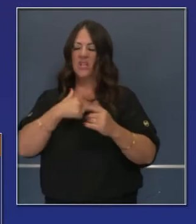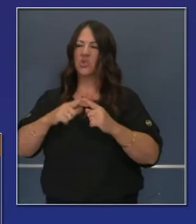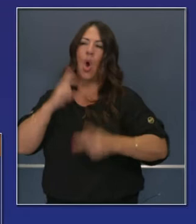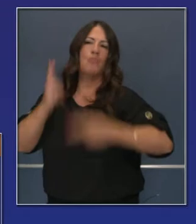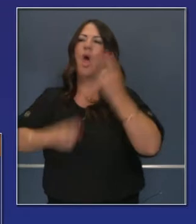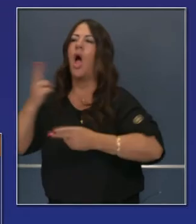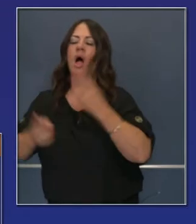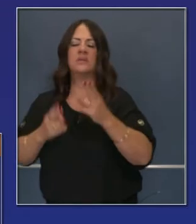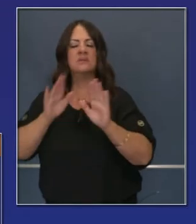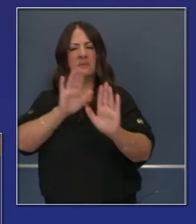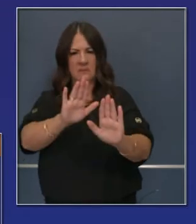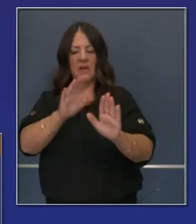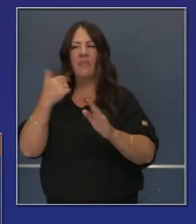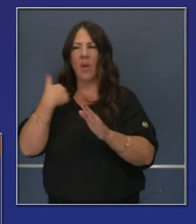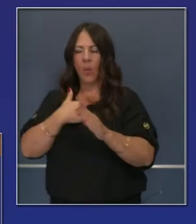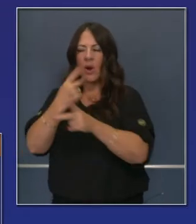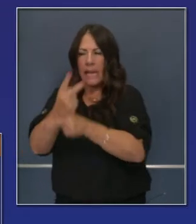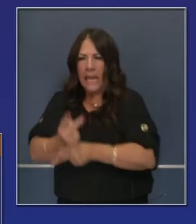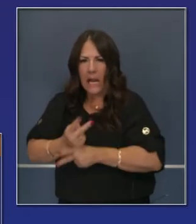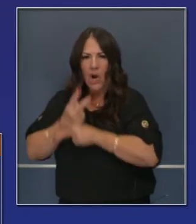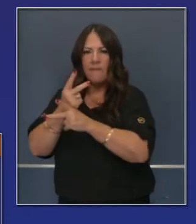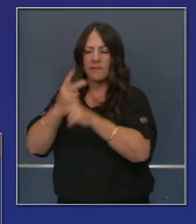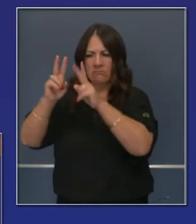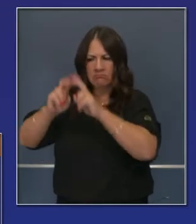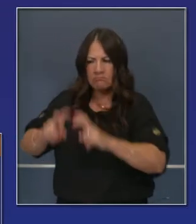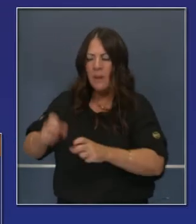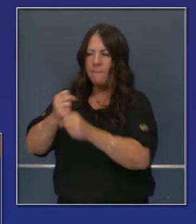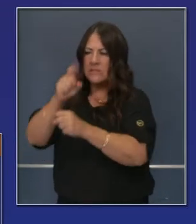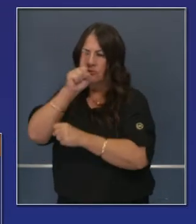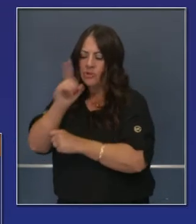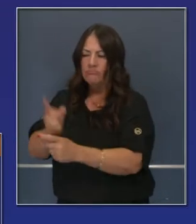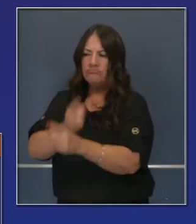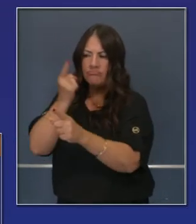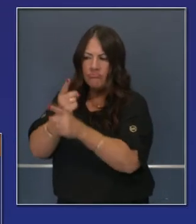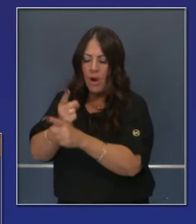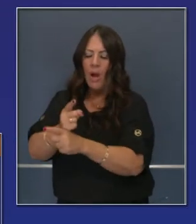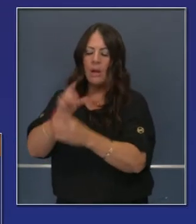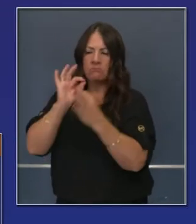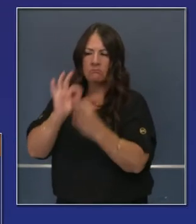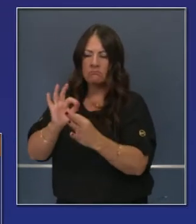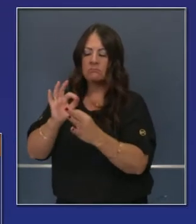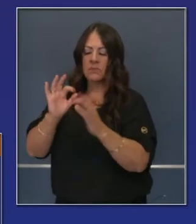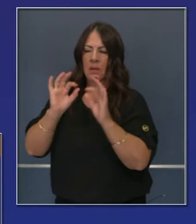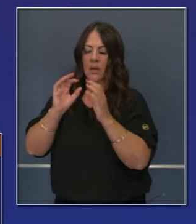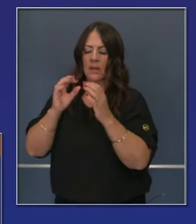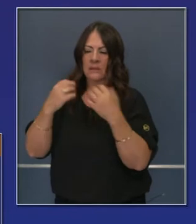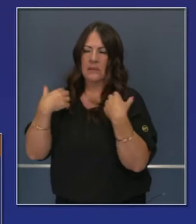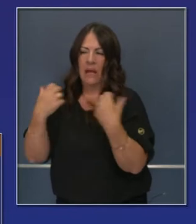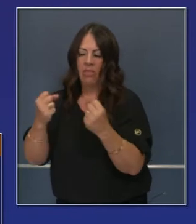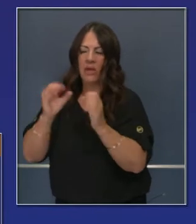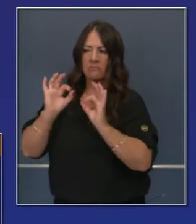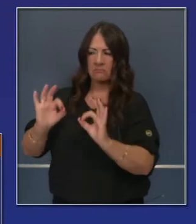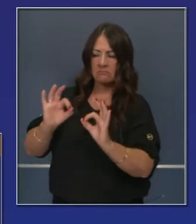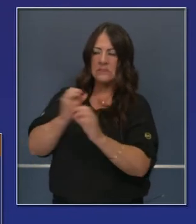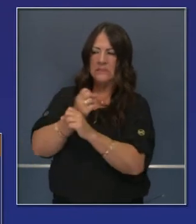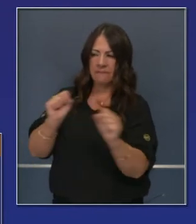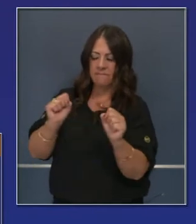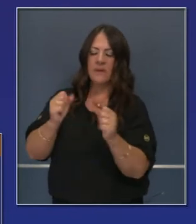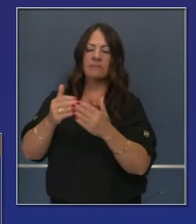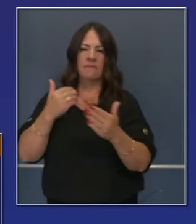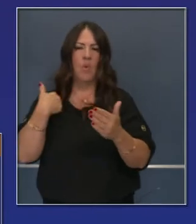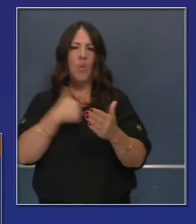apresurarnos en cuanto a la distribución y en cuanto al acceso, en cuanto a la accesibilidad. Tenemos que asegurarnos una vez más de que